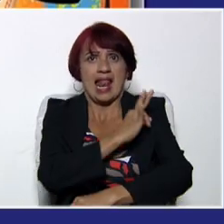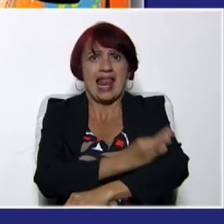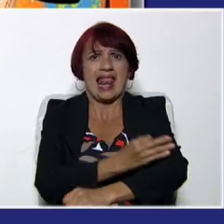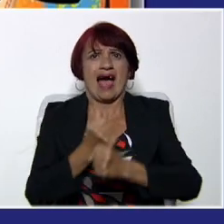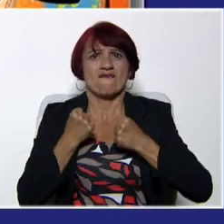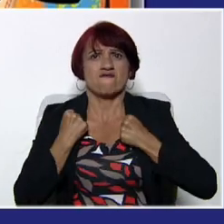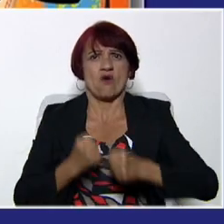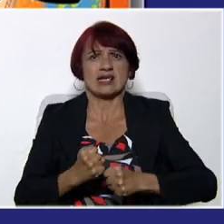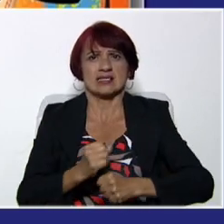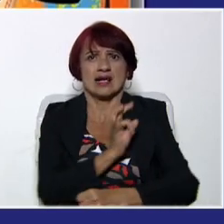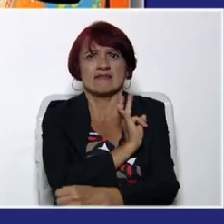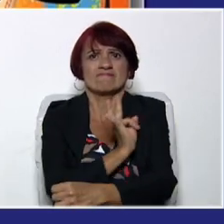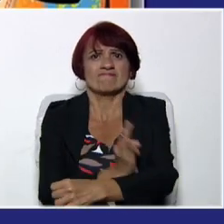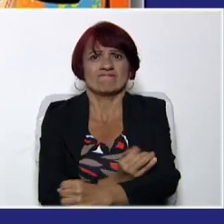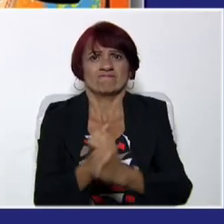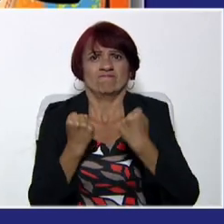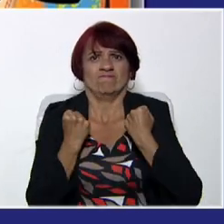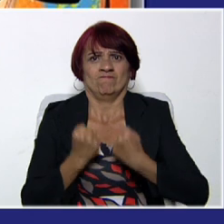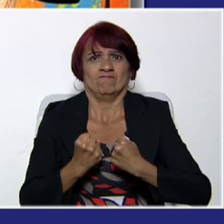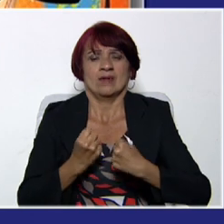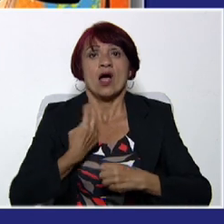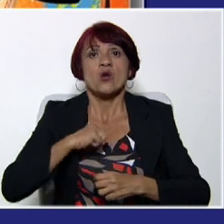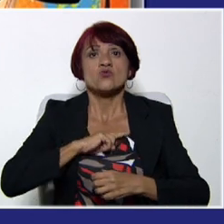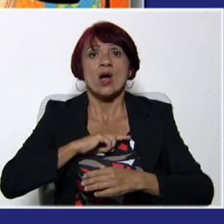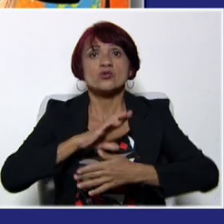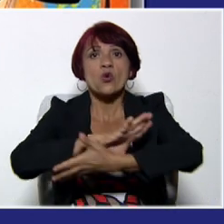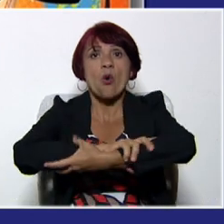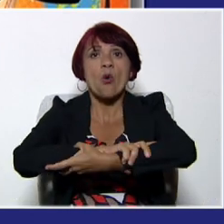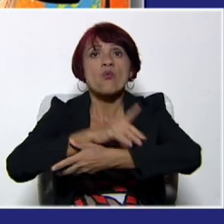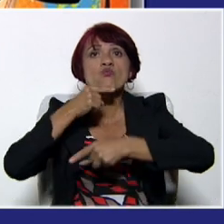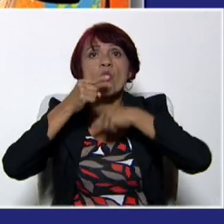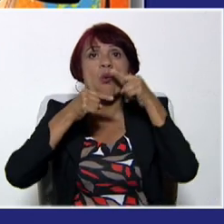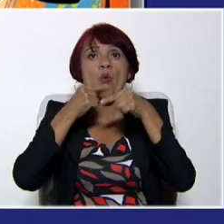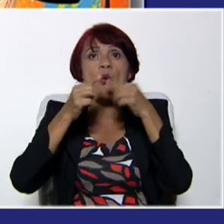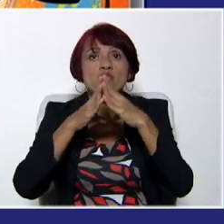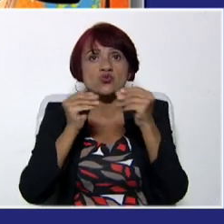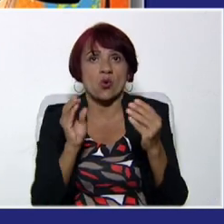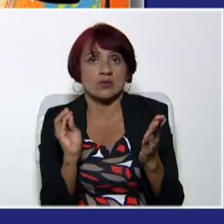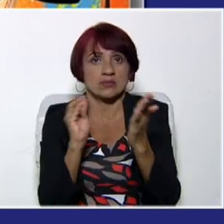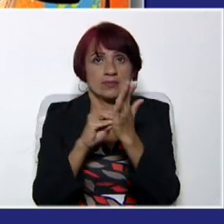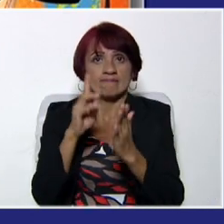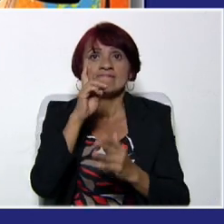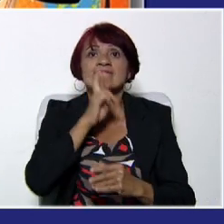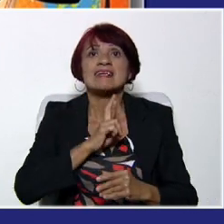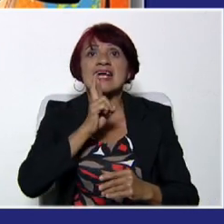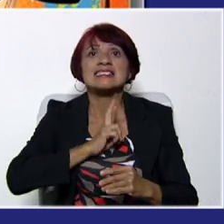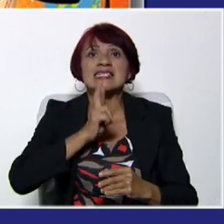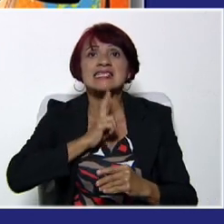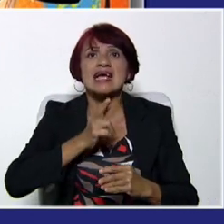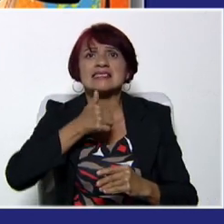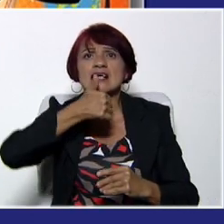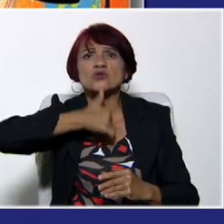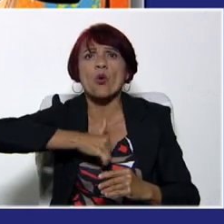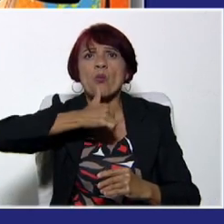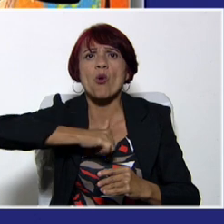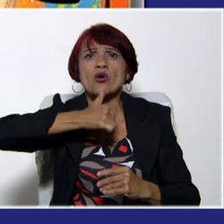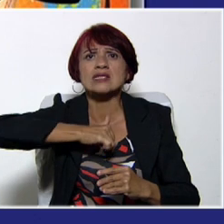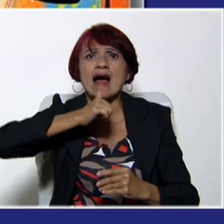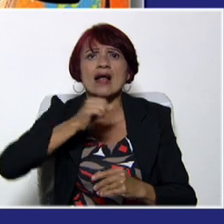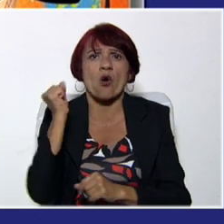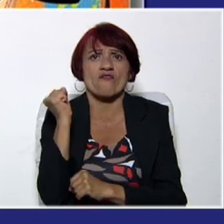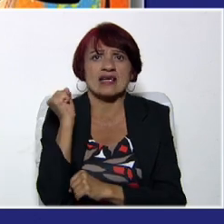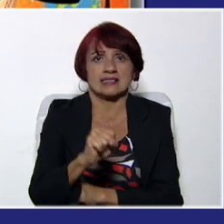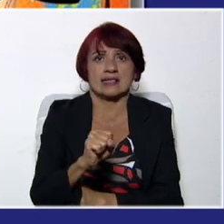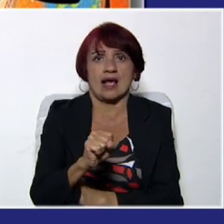¿qué es la fuerza? Es la capacidad de nuestros músculos para oponerse a una resistencia, soportarla o vencerla.